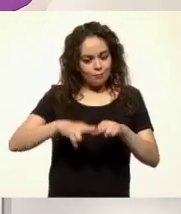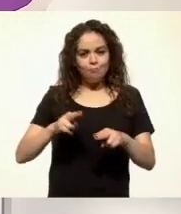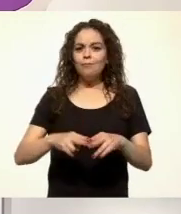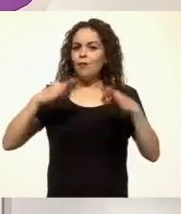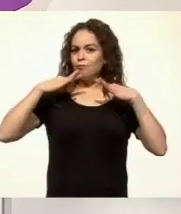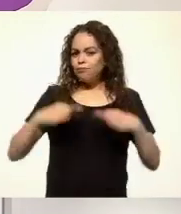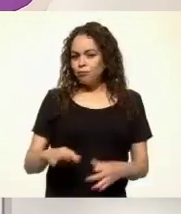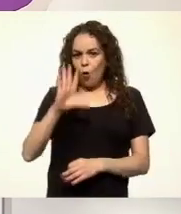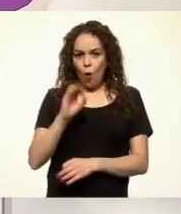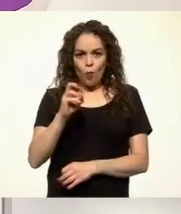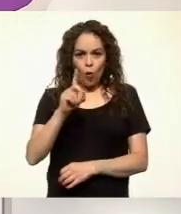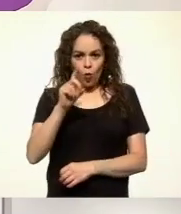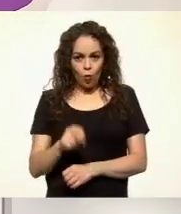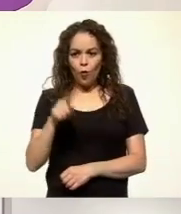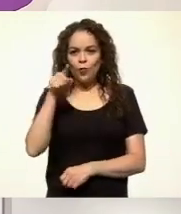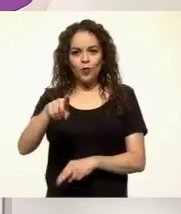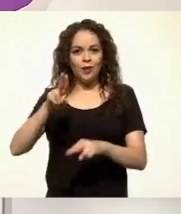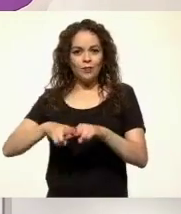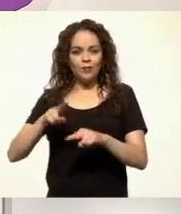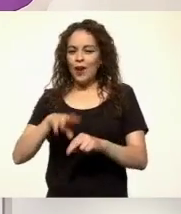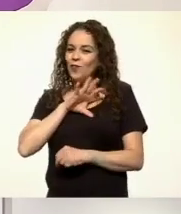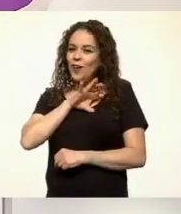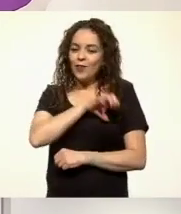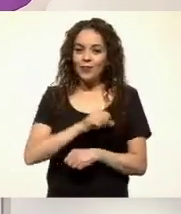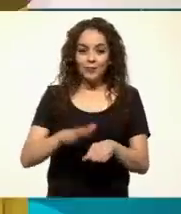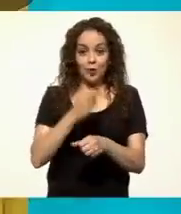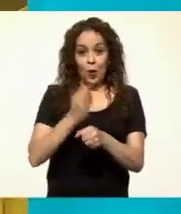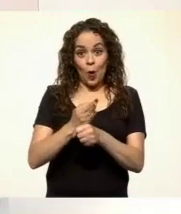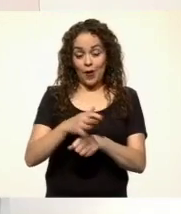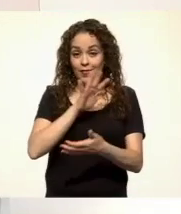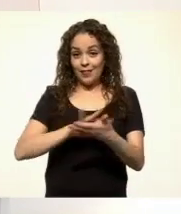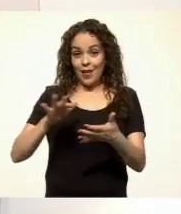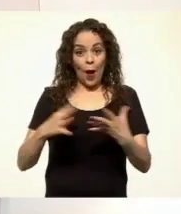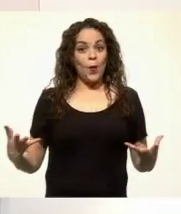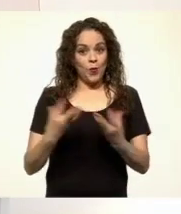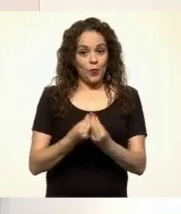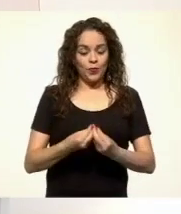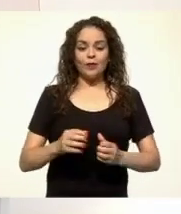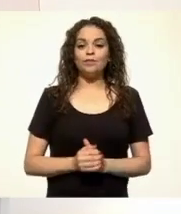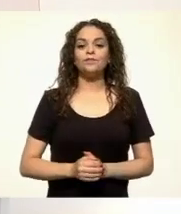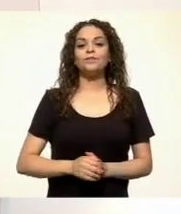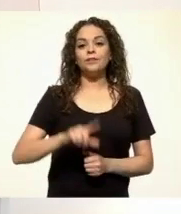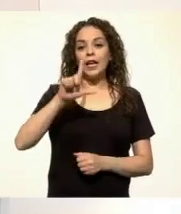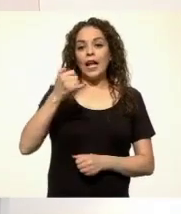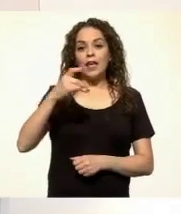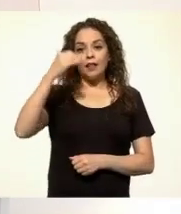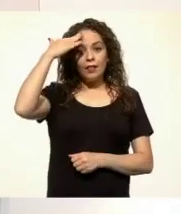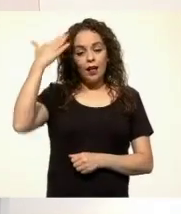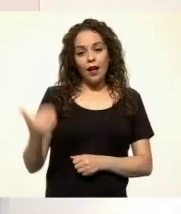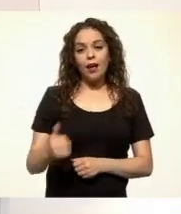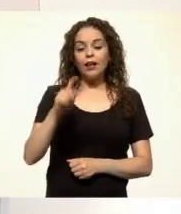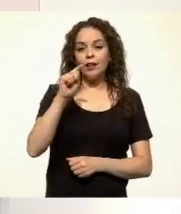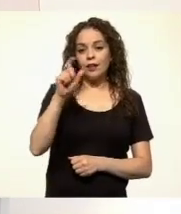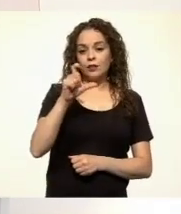o cómodo en tu sillón favorito porque la vamos a leer juntos. Leyenda maya La Xcocolche